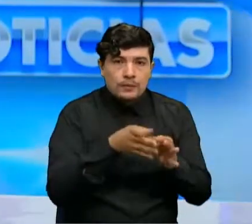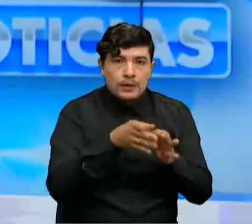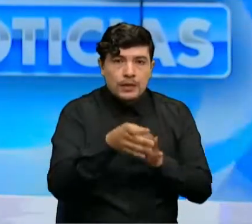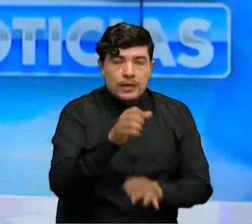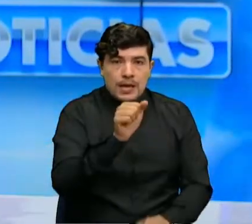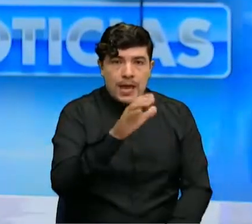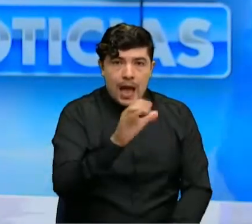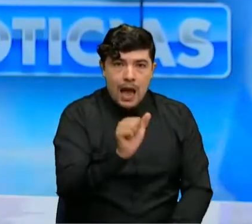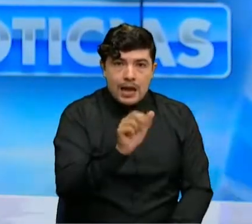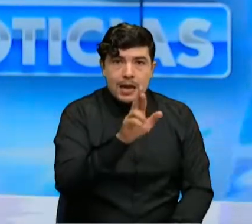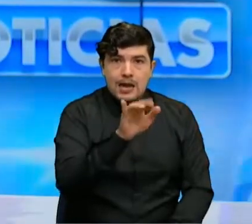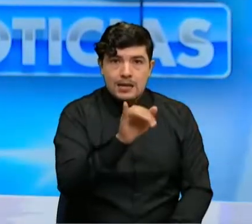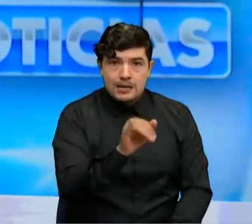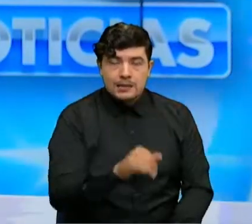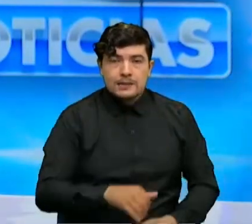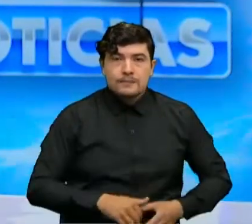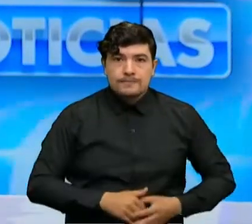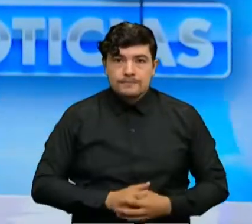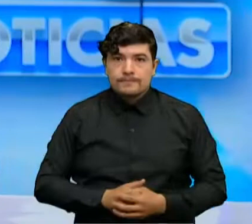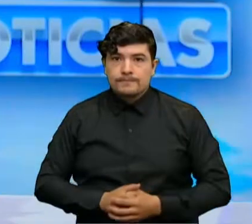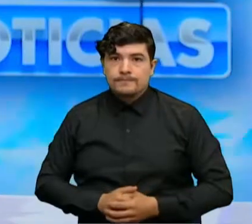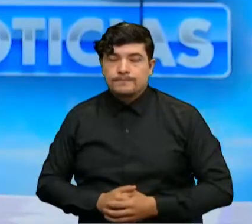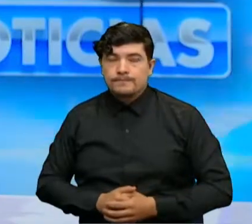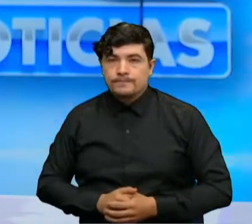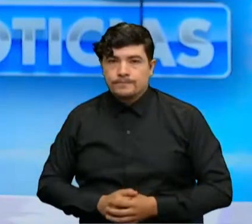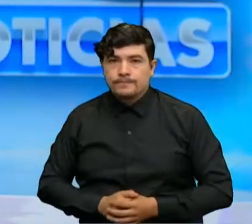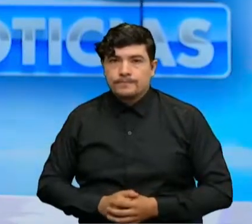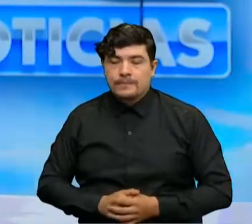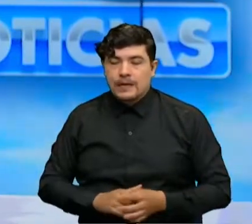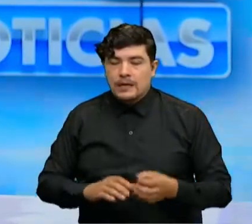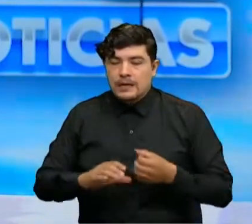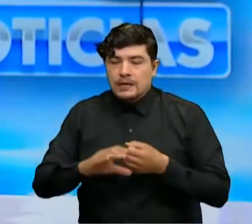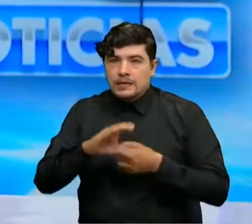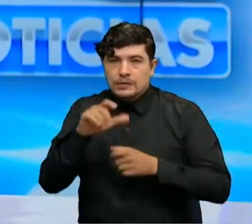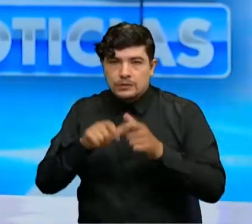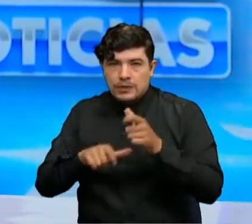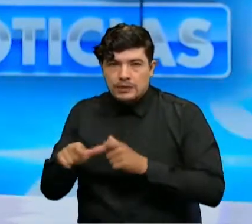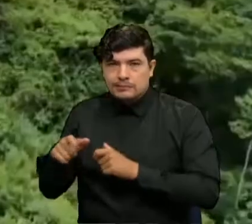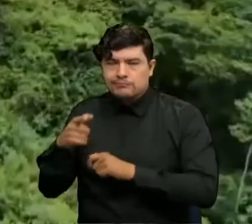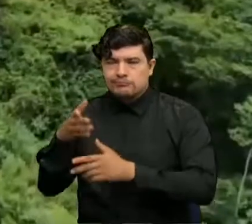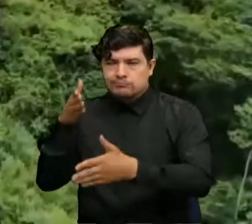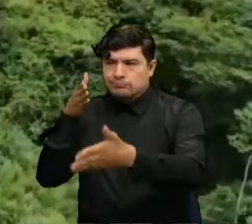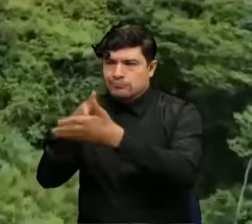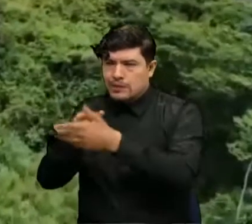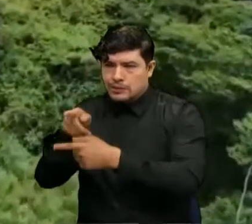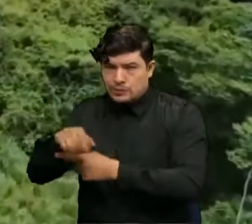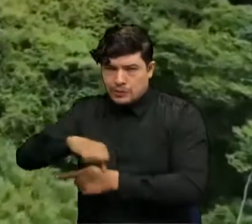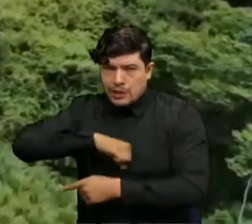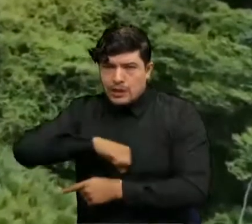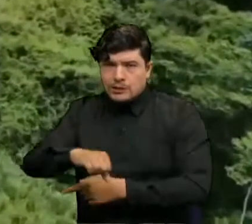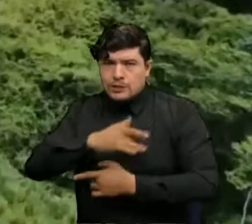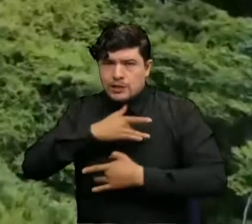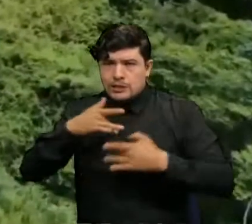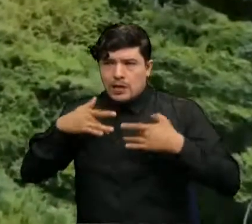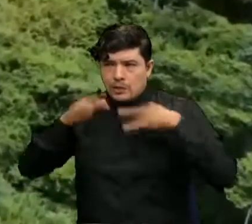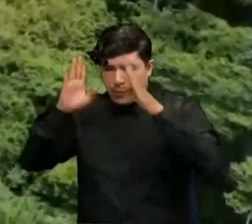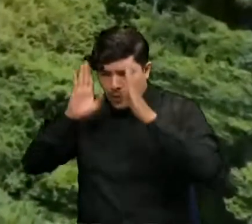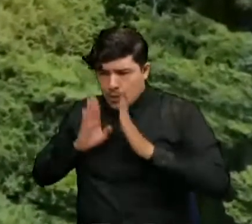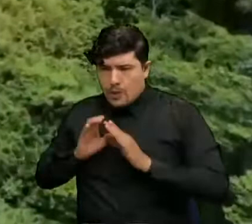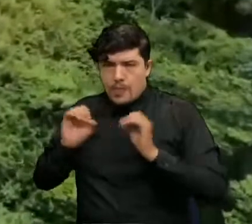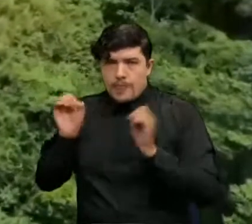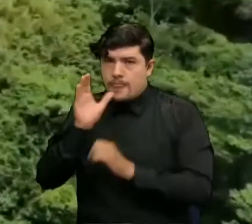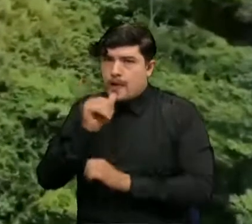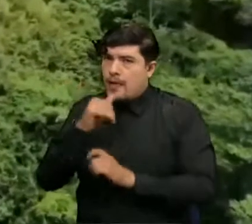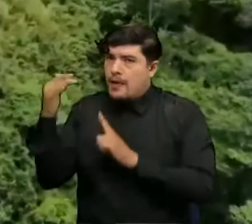rurales de esa localidad señalan que el derecho a la salud se les está vulnerando. Por lo menos 14 mil personas del municipio de